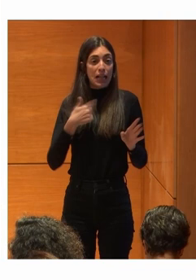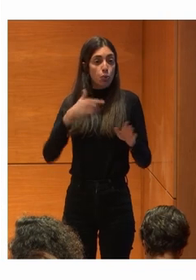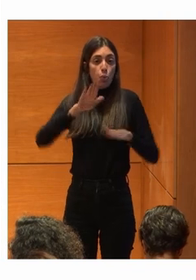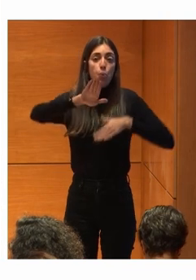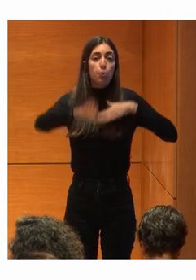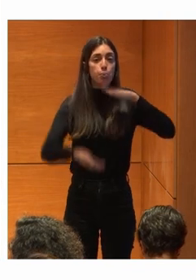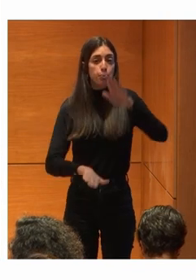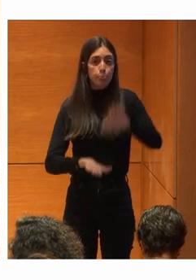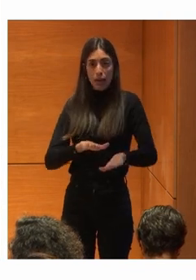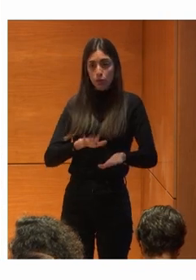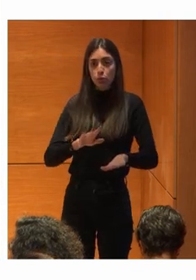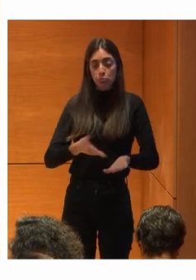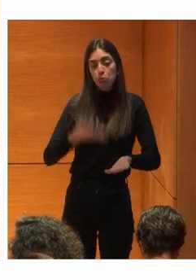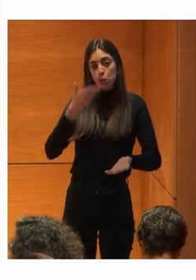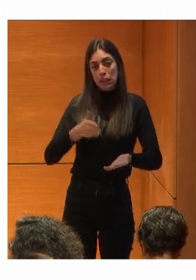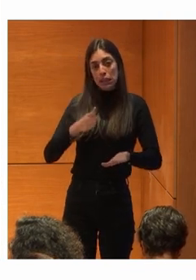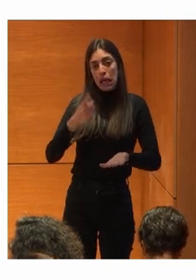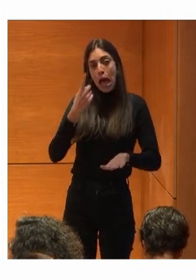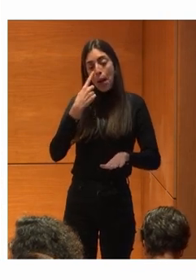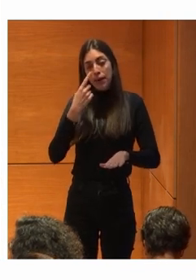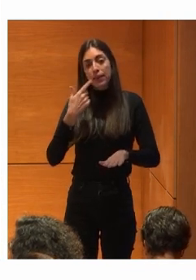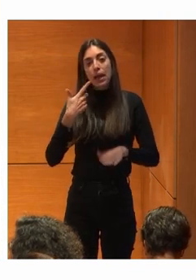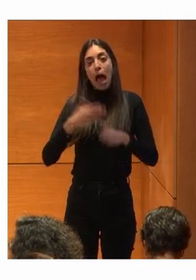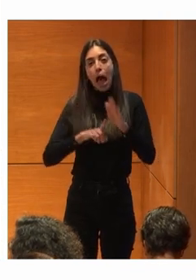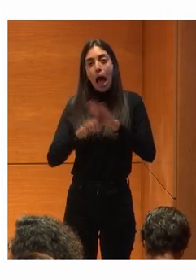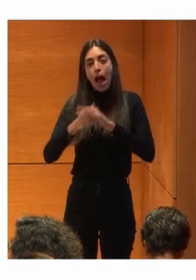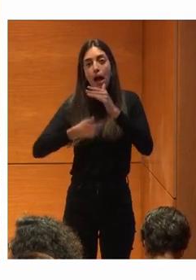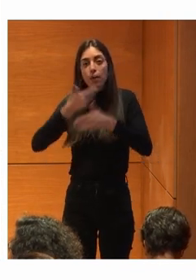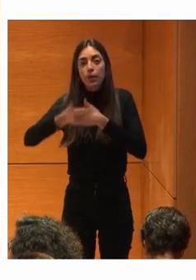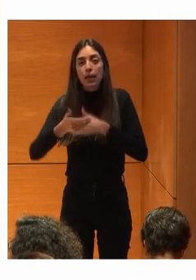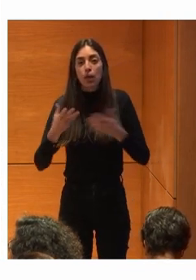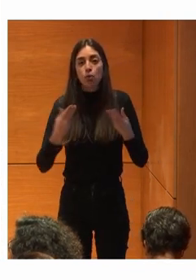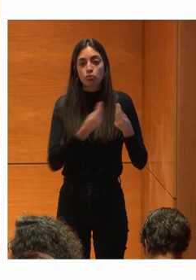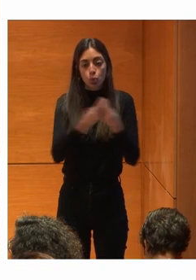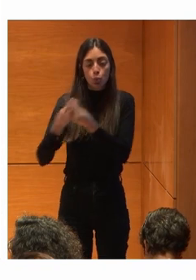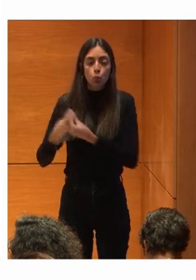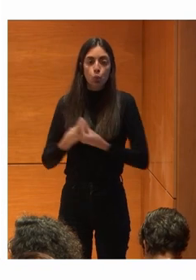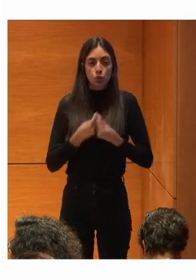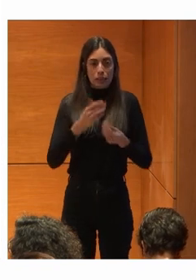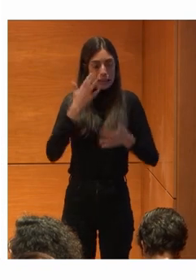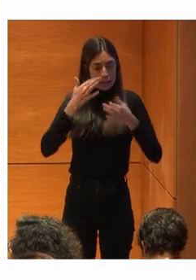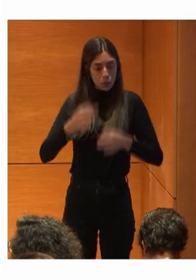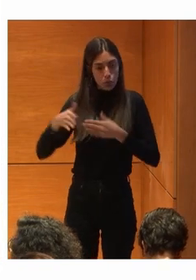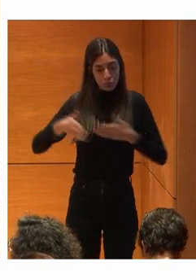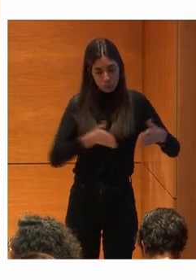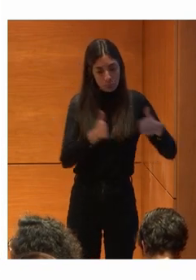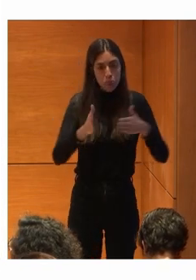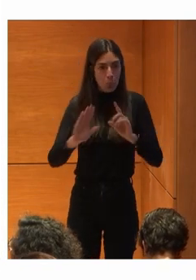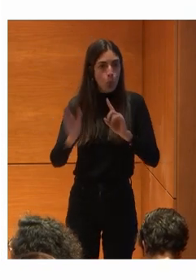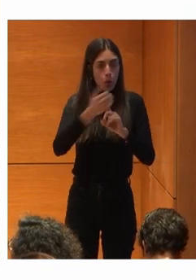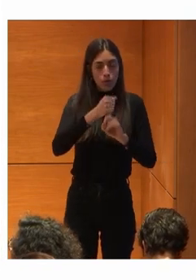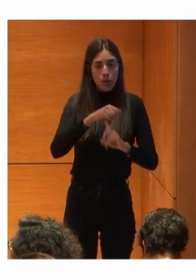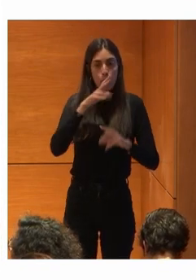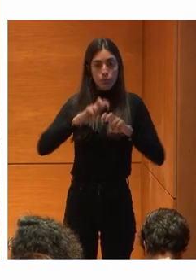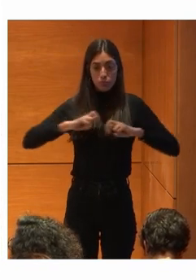Para buscar Cómo avanzar Juntos y juntas Y seguro que Encontramos el camino Y bueno Contamos en el